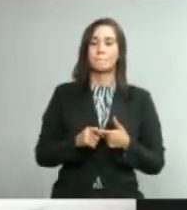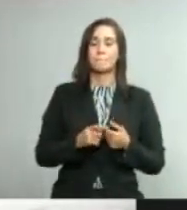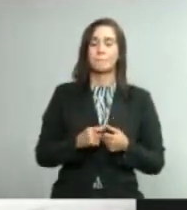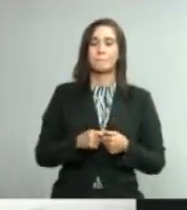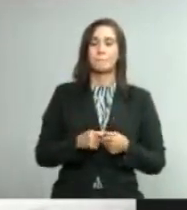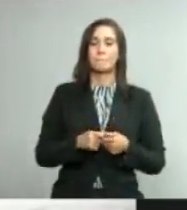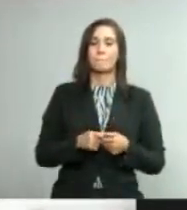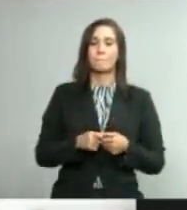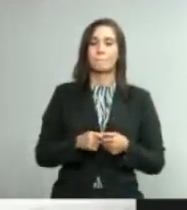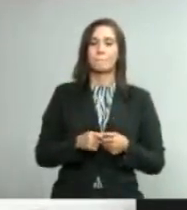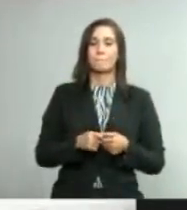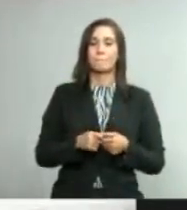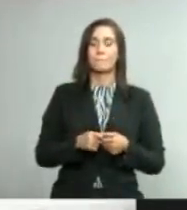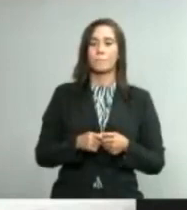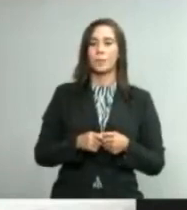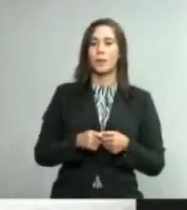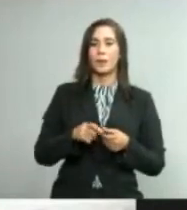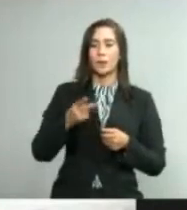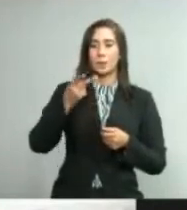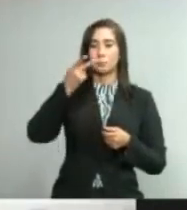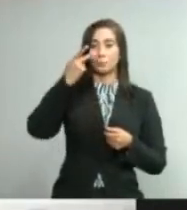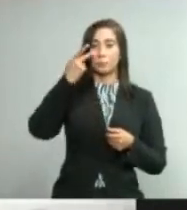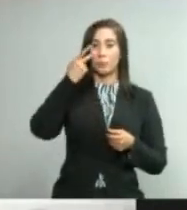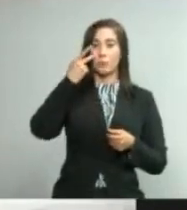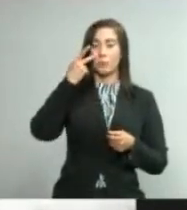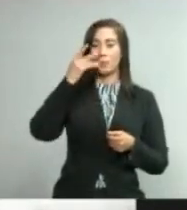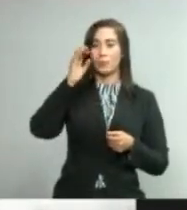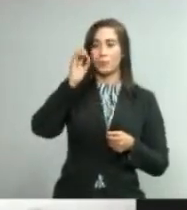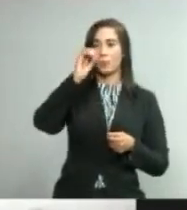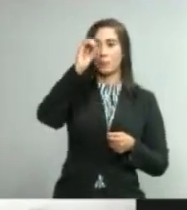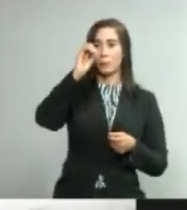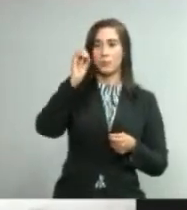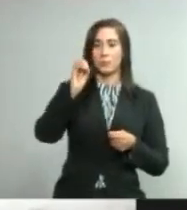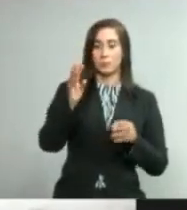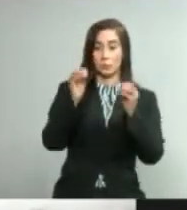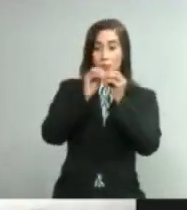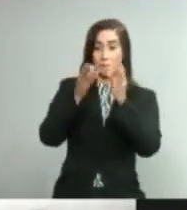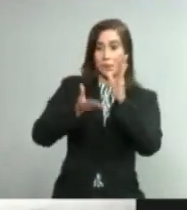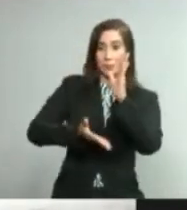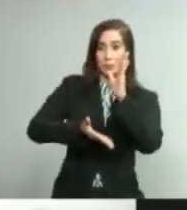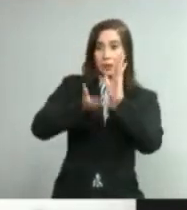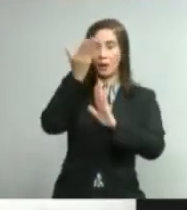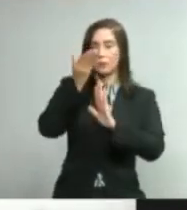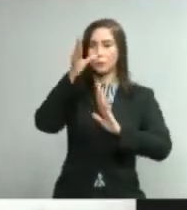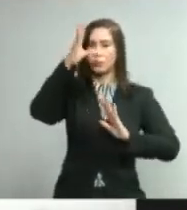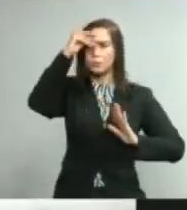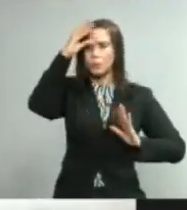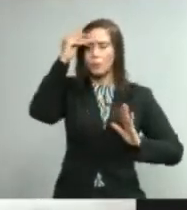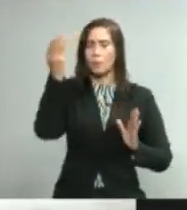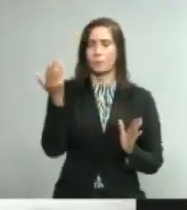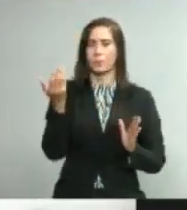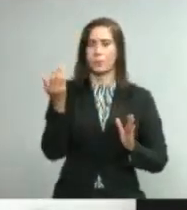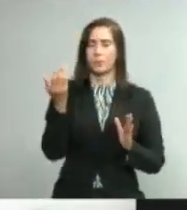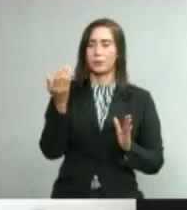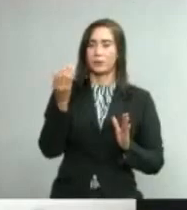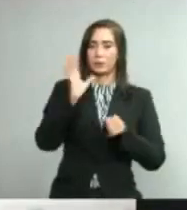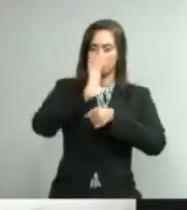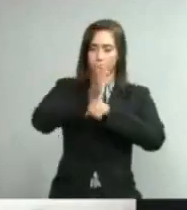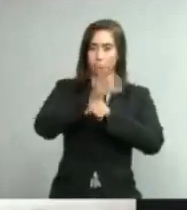los hombres son la mayoría de los infectados. ¿Tiene el Ministerio de Salud Pública